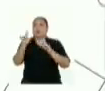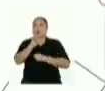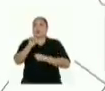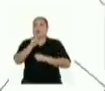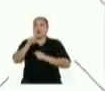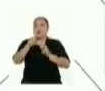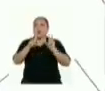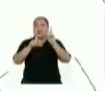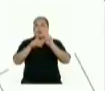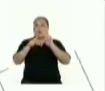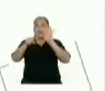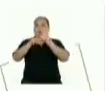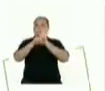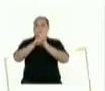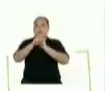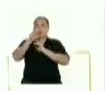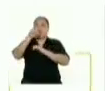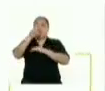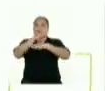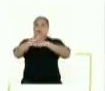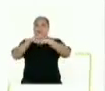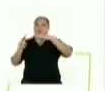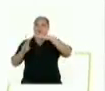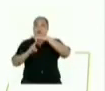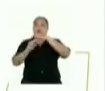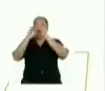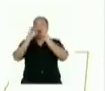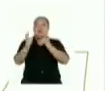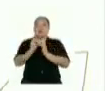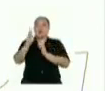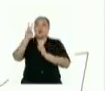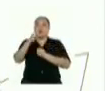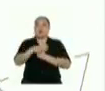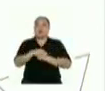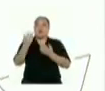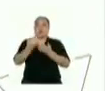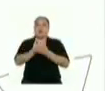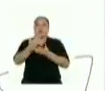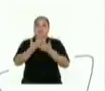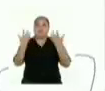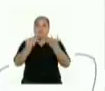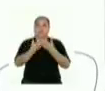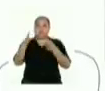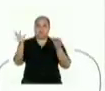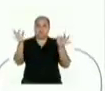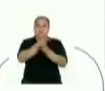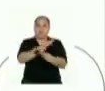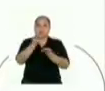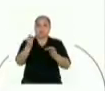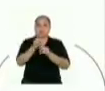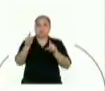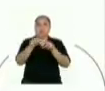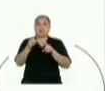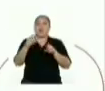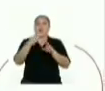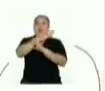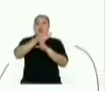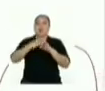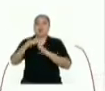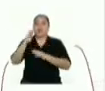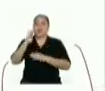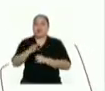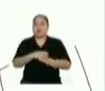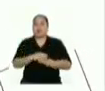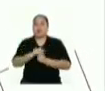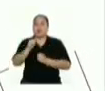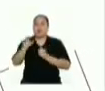menos semidiagonal al cuadrado. Se obtiene una nueva relación, y ahí podemos reemplazar también la diagonal D,